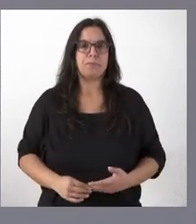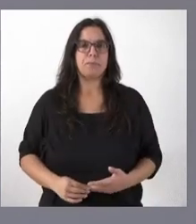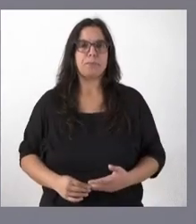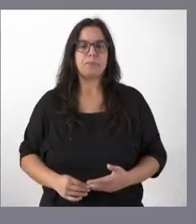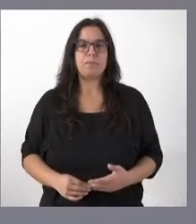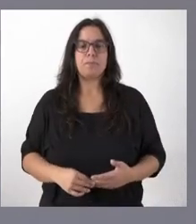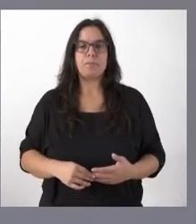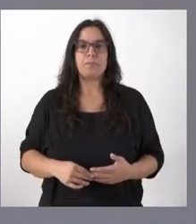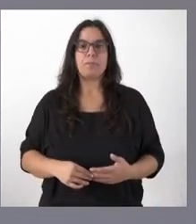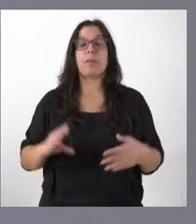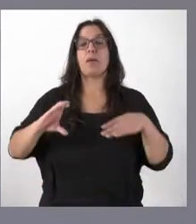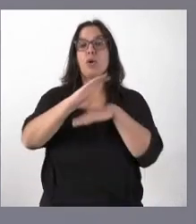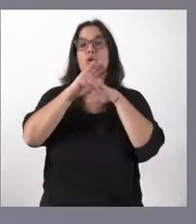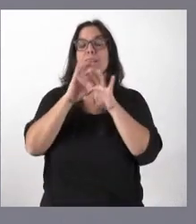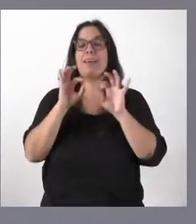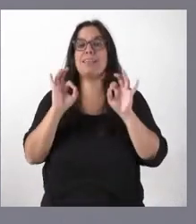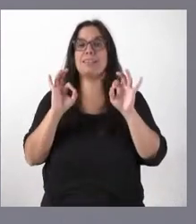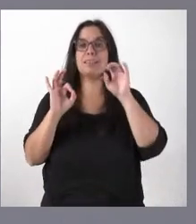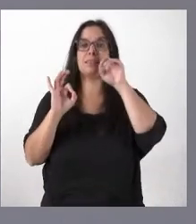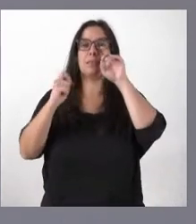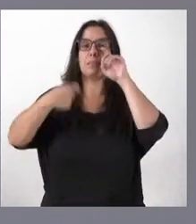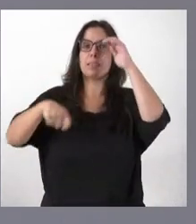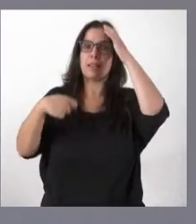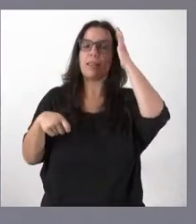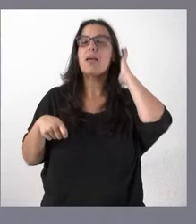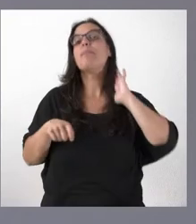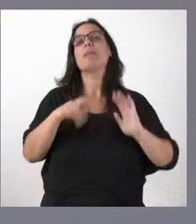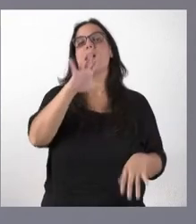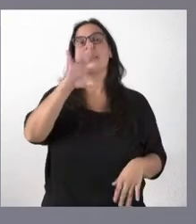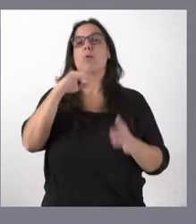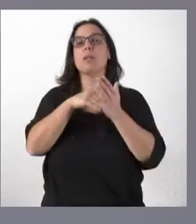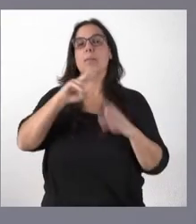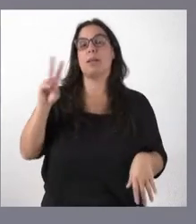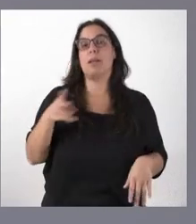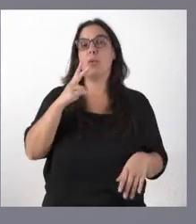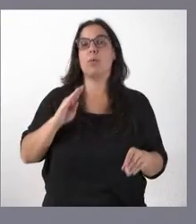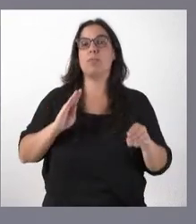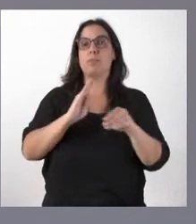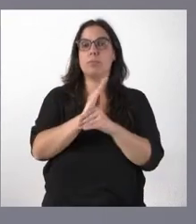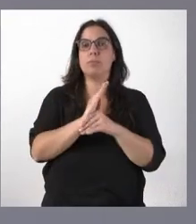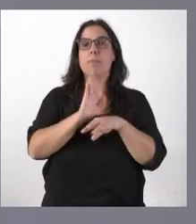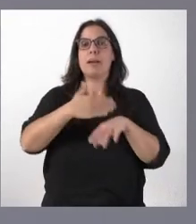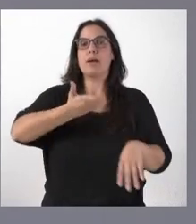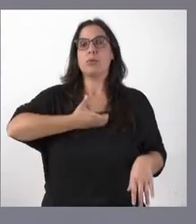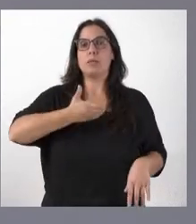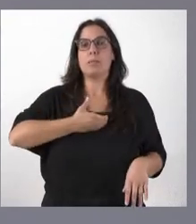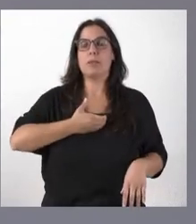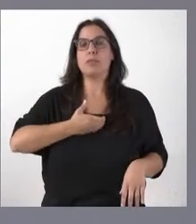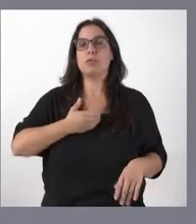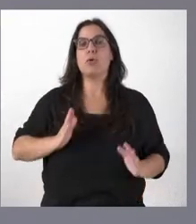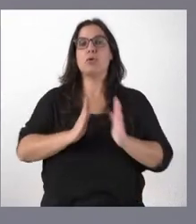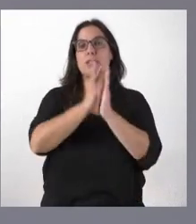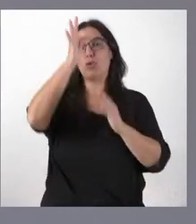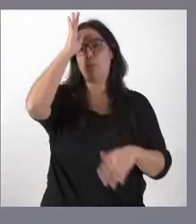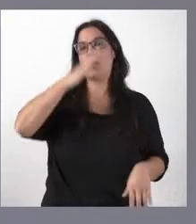ámbito de la Consejería de Presidencia, 50.000 euros de subvención al Ayuntamiento de Santo Domingo de Silos,